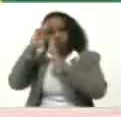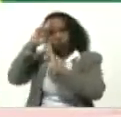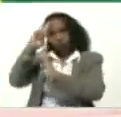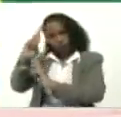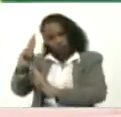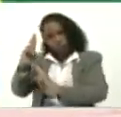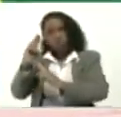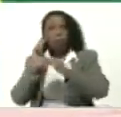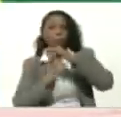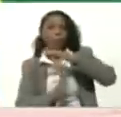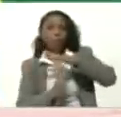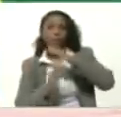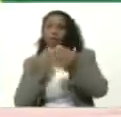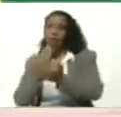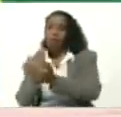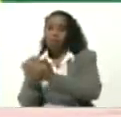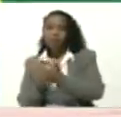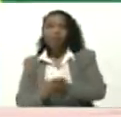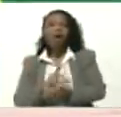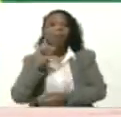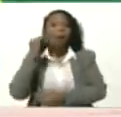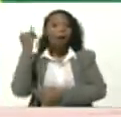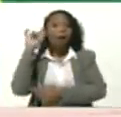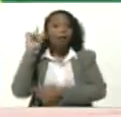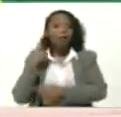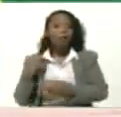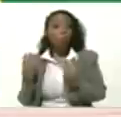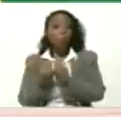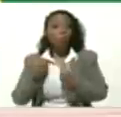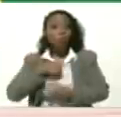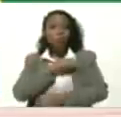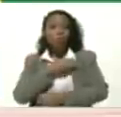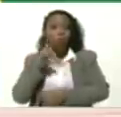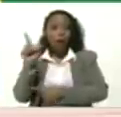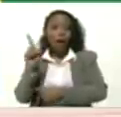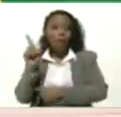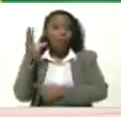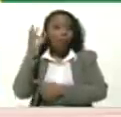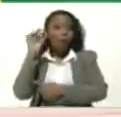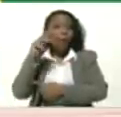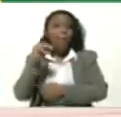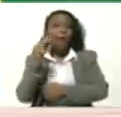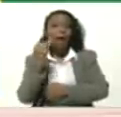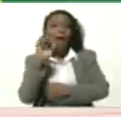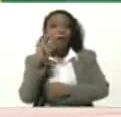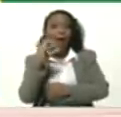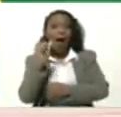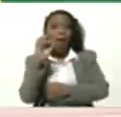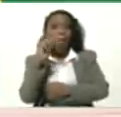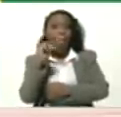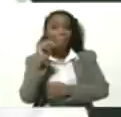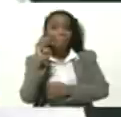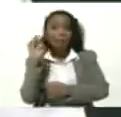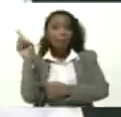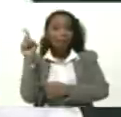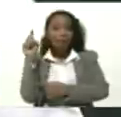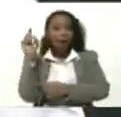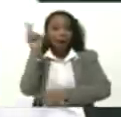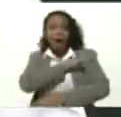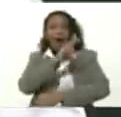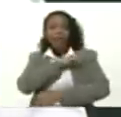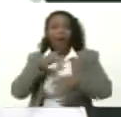migración Gracias Graciela También está con nosotros Mari Carmen Parra Jefa de la zona Educativa De Amazonas